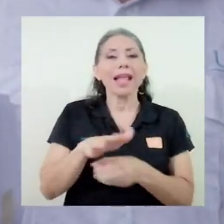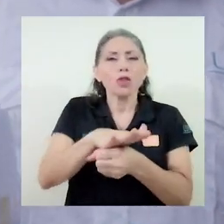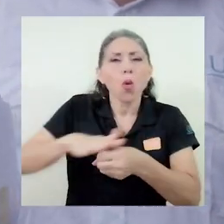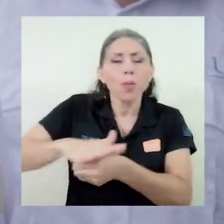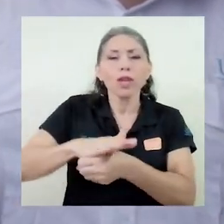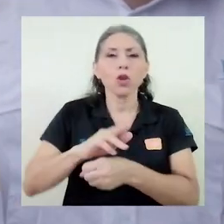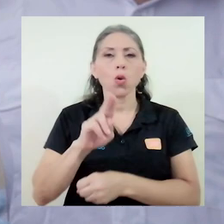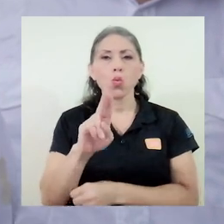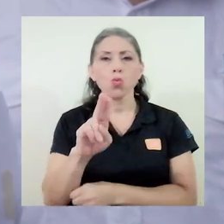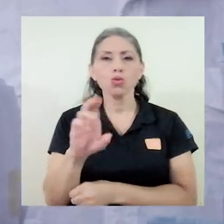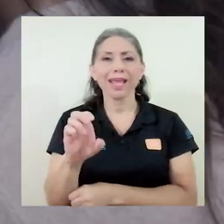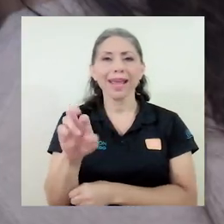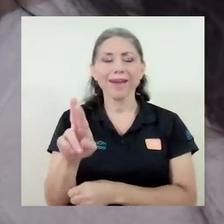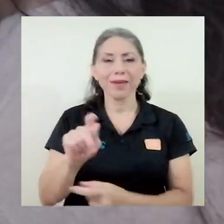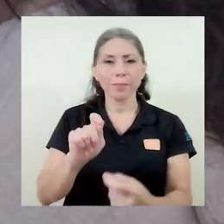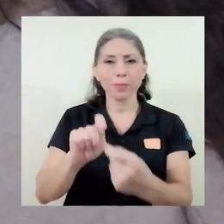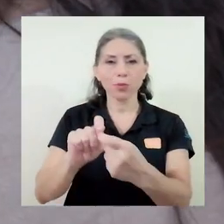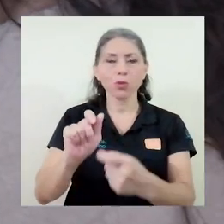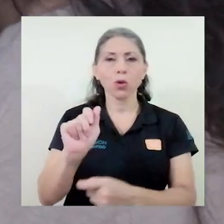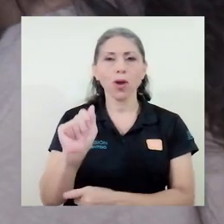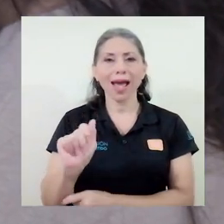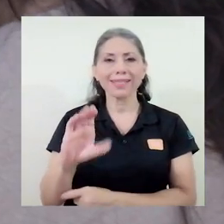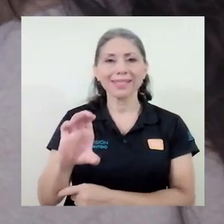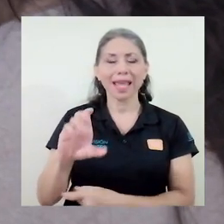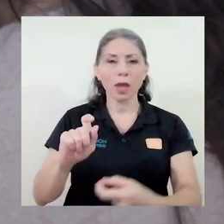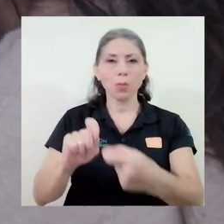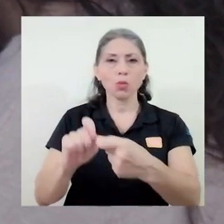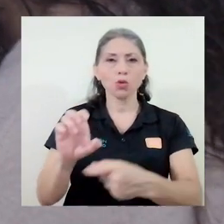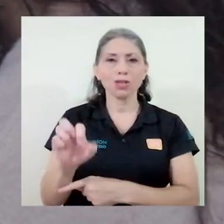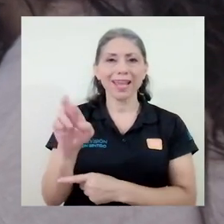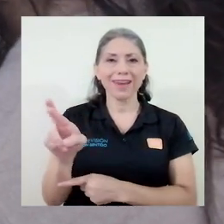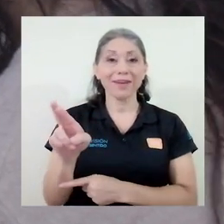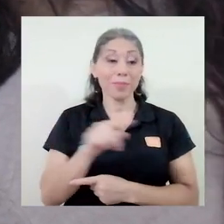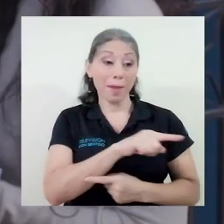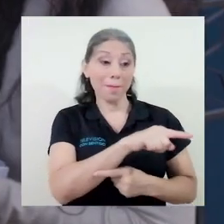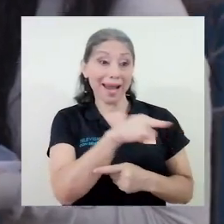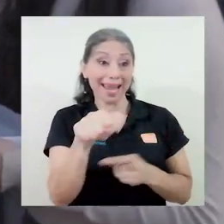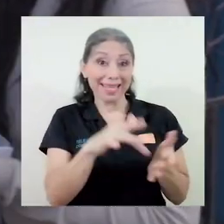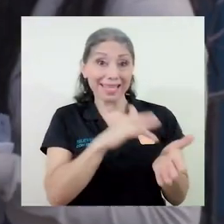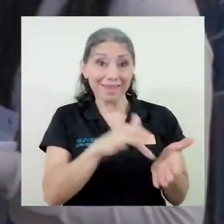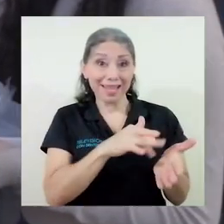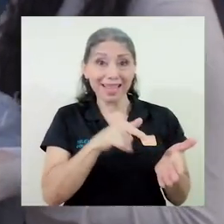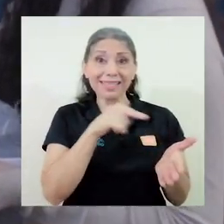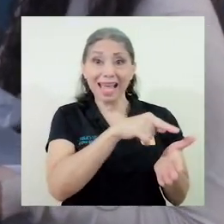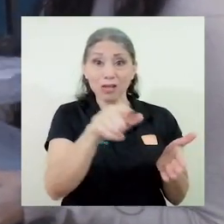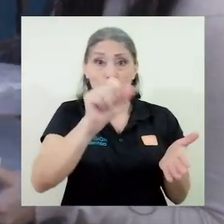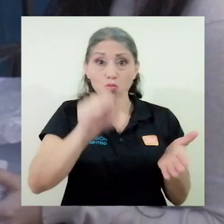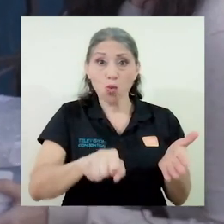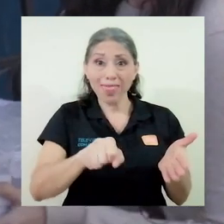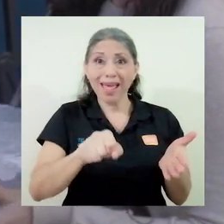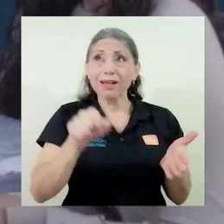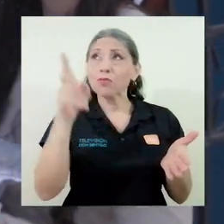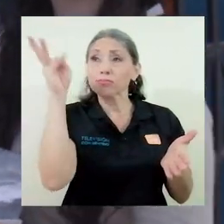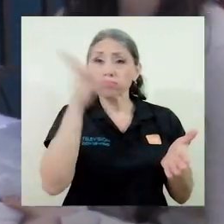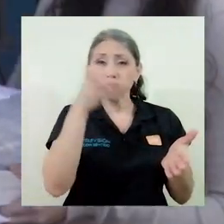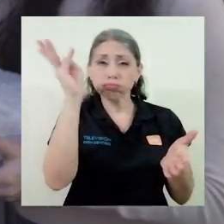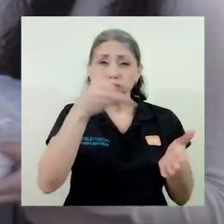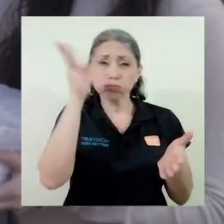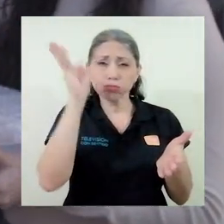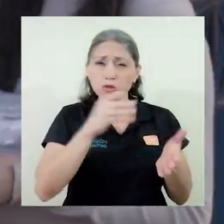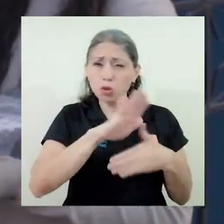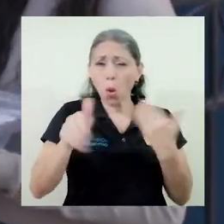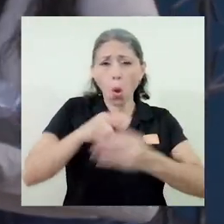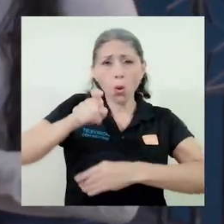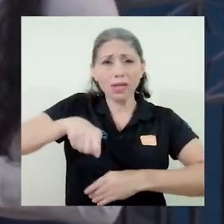.ac.cr para que puedan instalar en las tabletas las aplicaciones necesarias para accesar sin